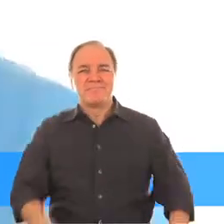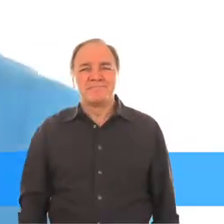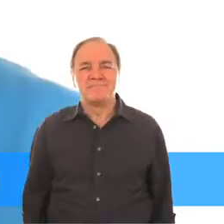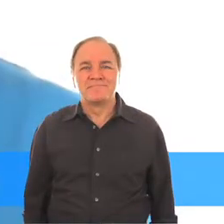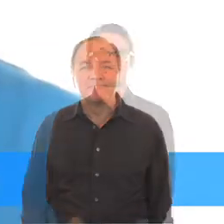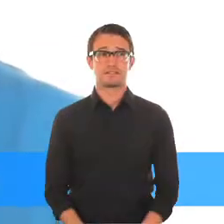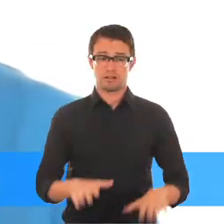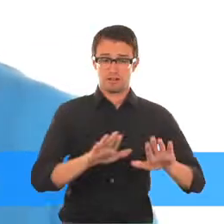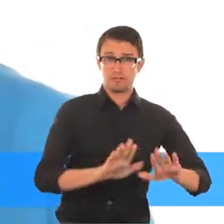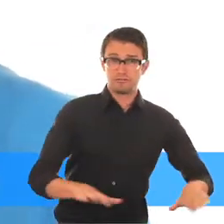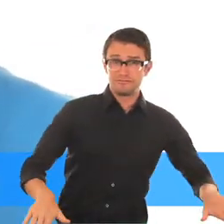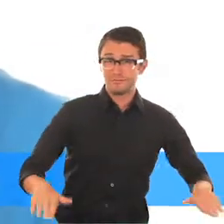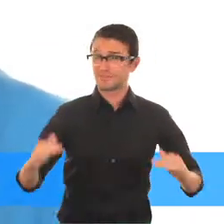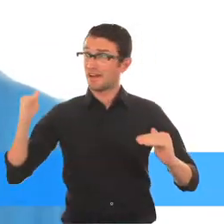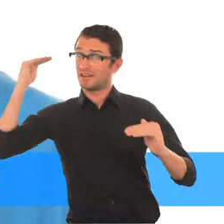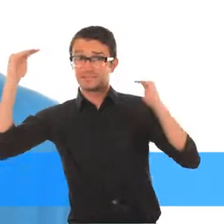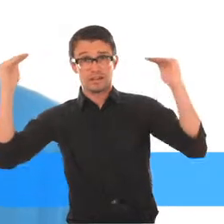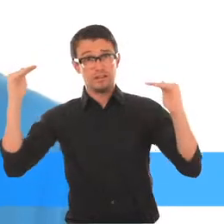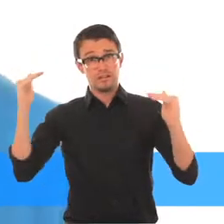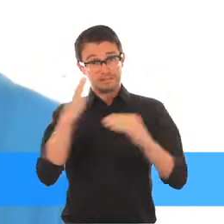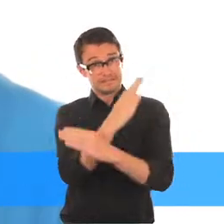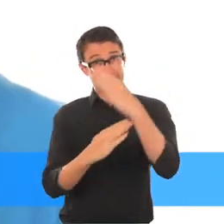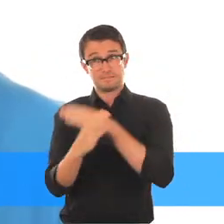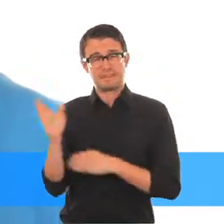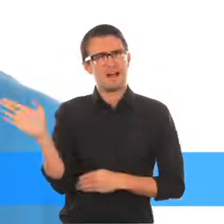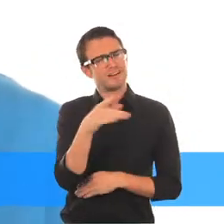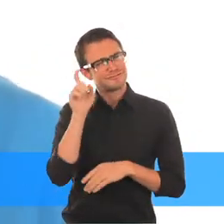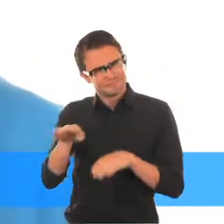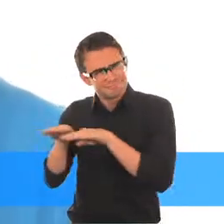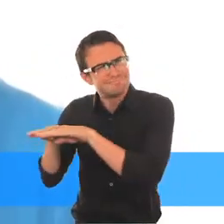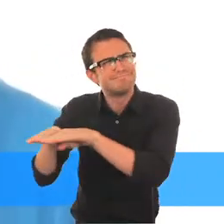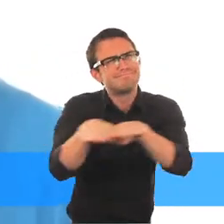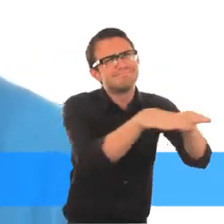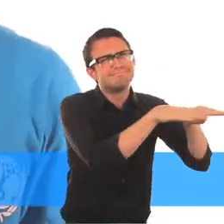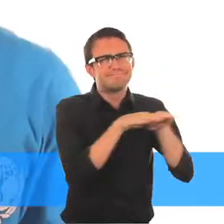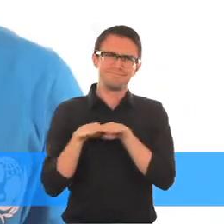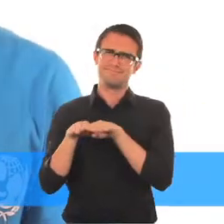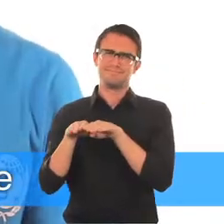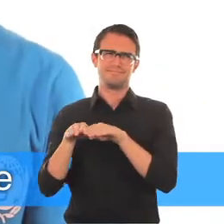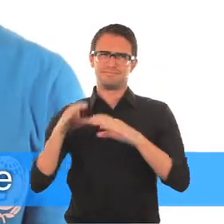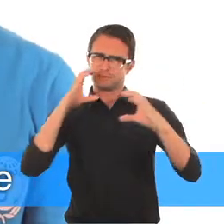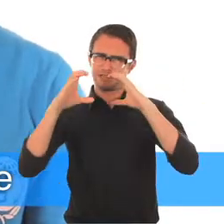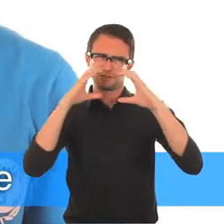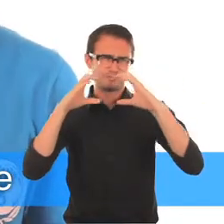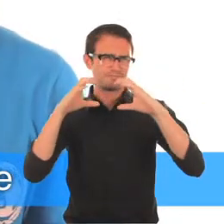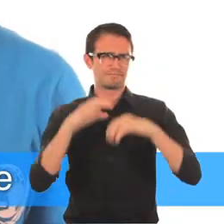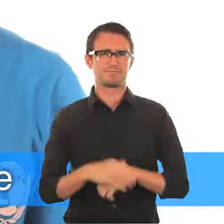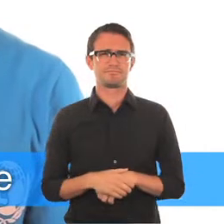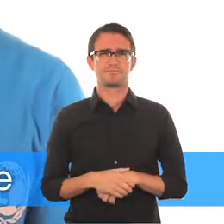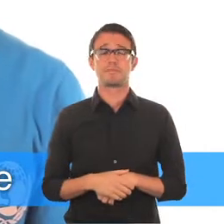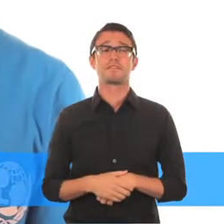Los niños y adultos con discapacidad deben ser incluidos en toda y cualquier comunicación de nuestra parte La discapacidad debe